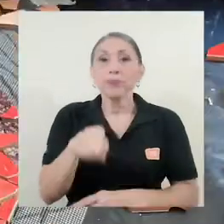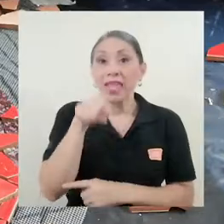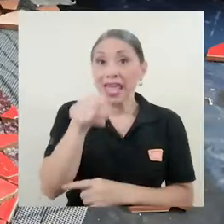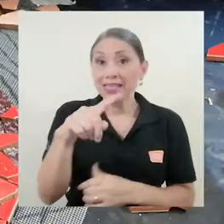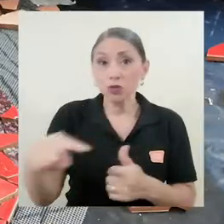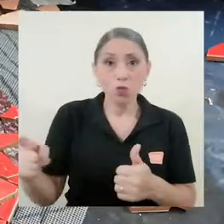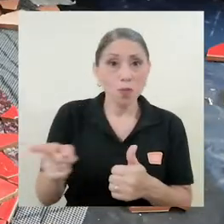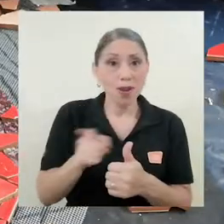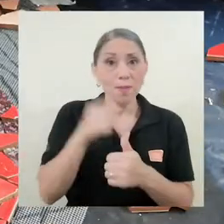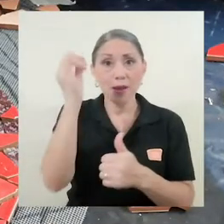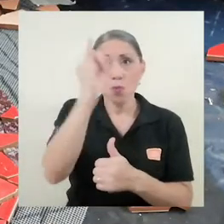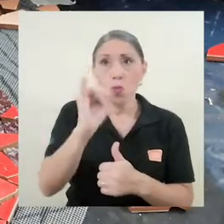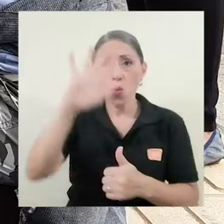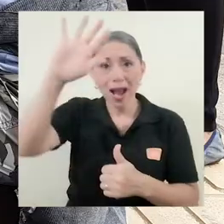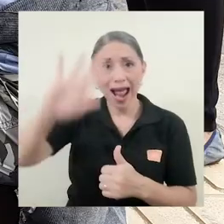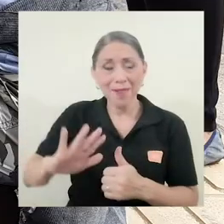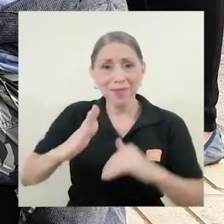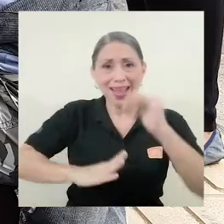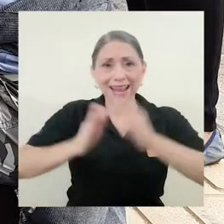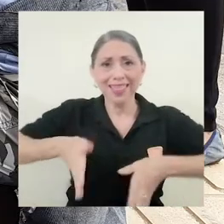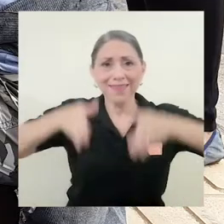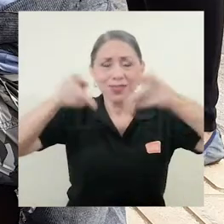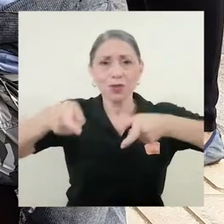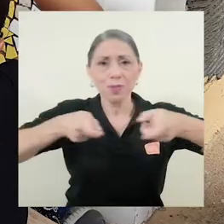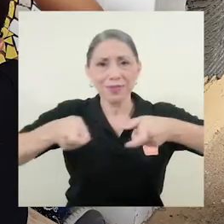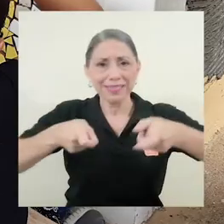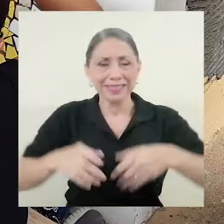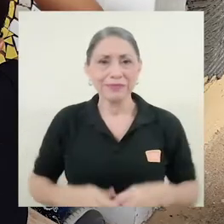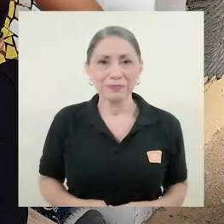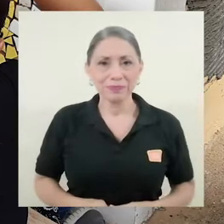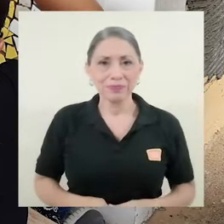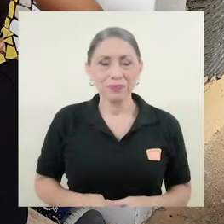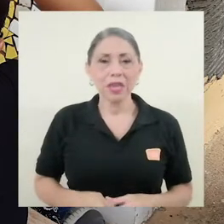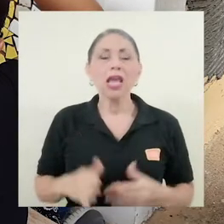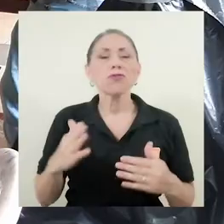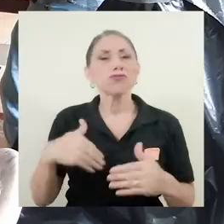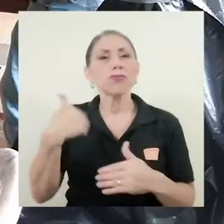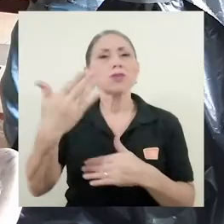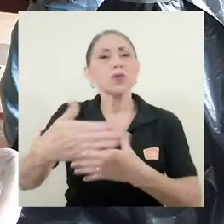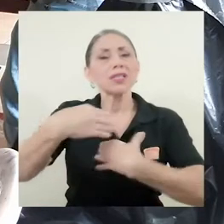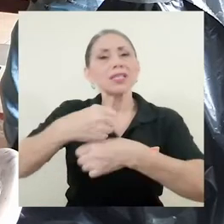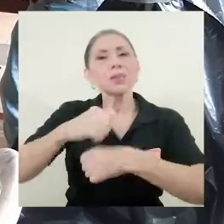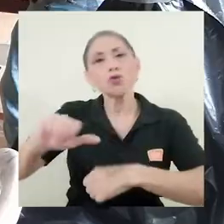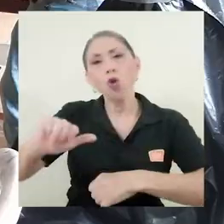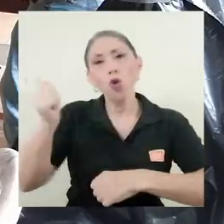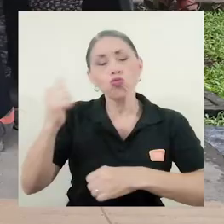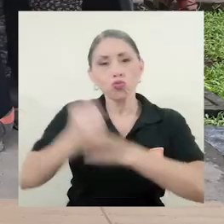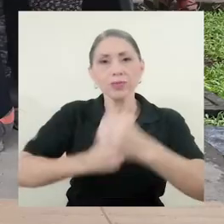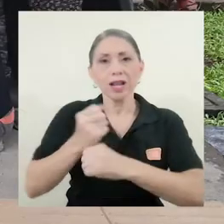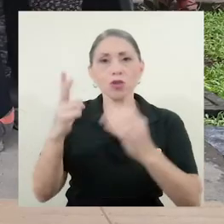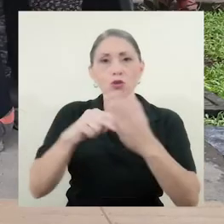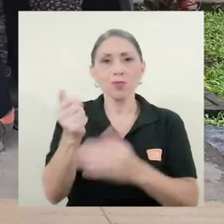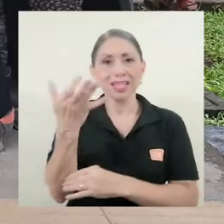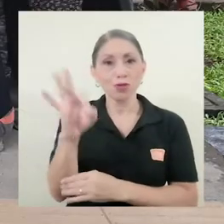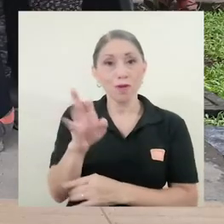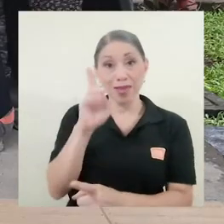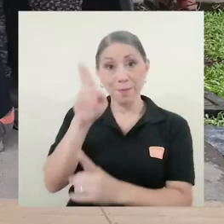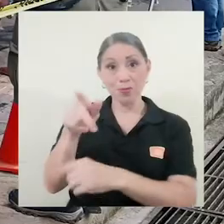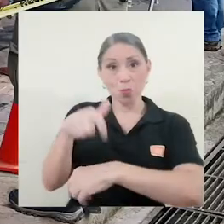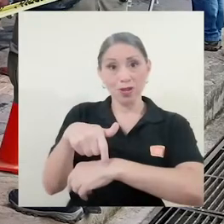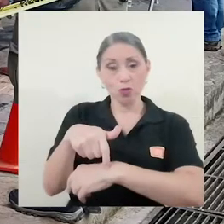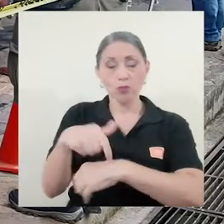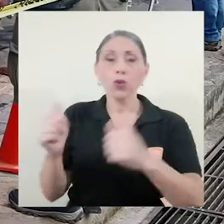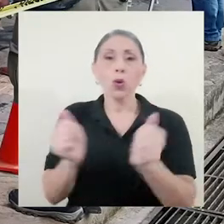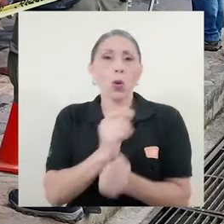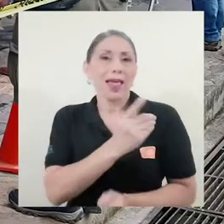bueno, ese es un primer mural que está en el edificio administrativo. Y después hicimos otro en el 2019, en ese